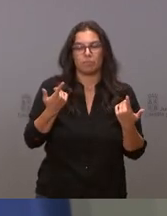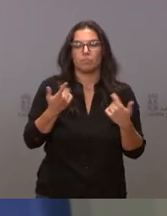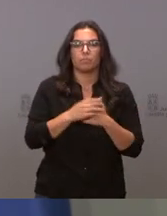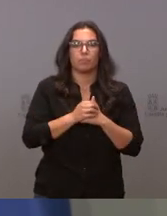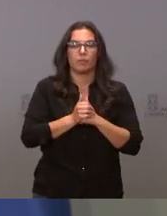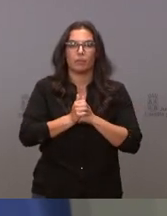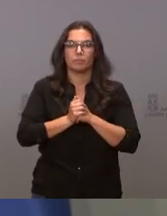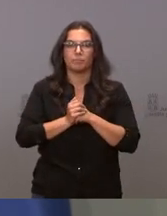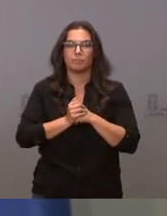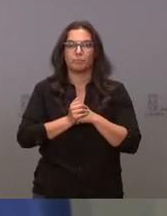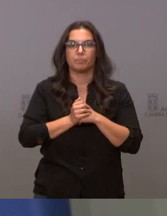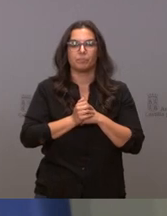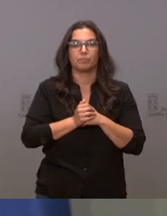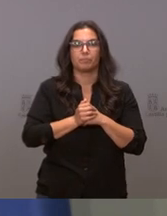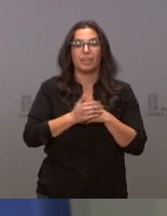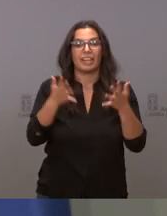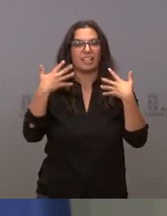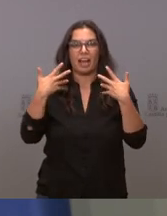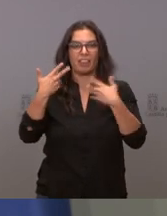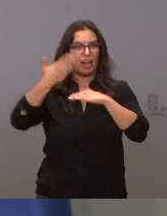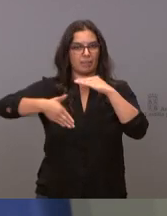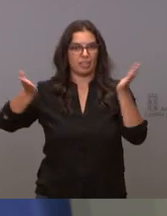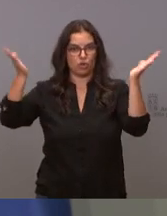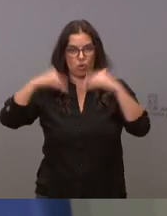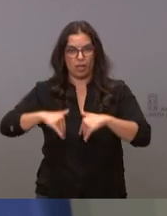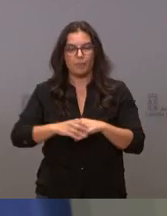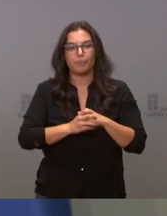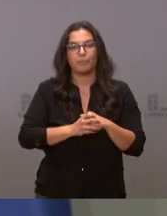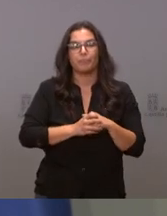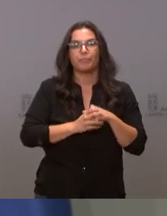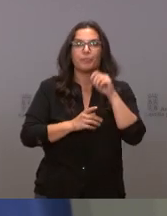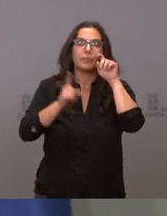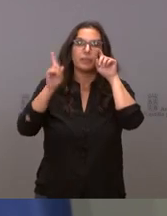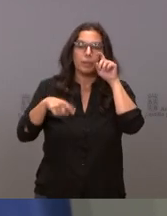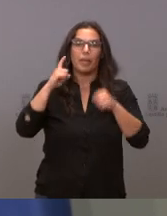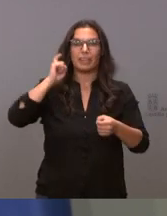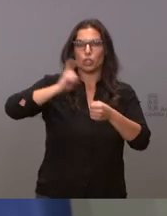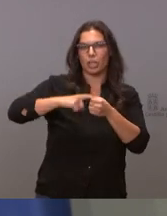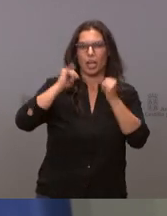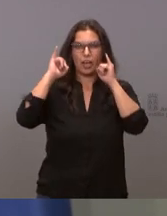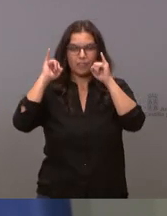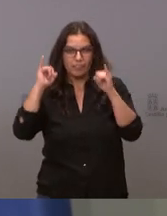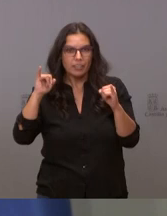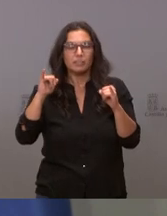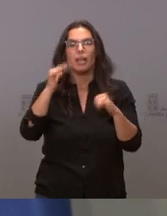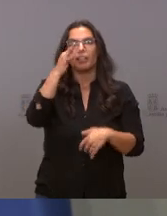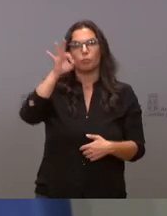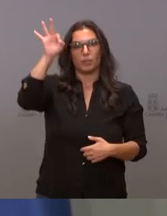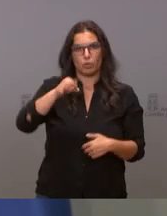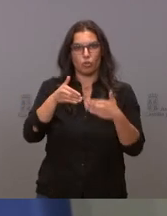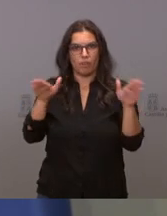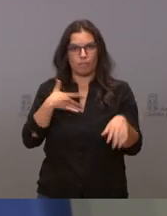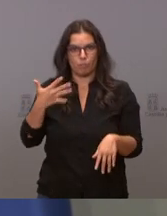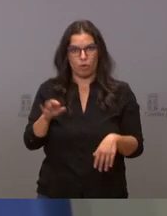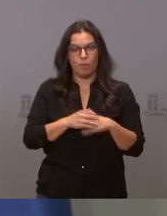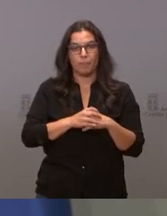También no hay límite de aforo en las terrazas, se abren discotecas y salas de fiesta con un 50% y el resto de